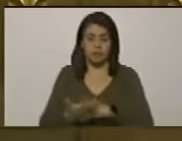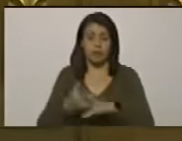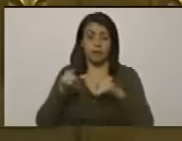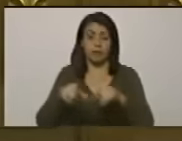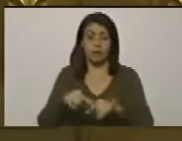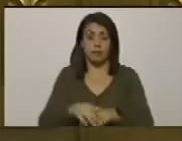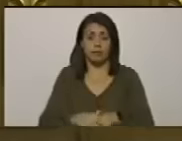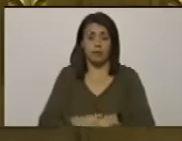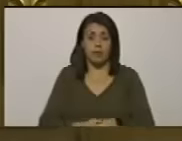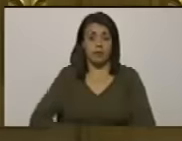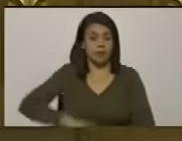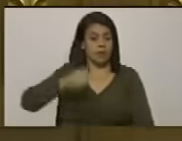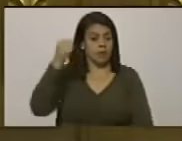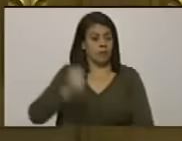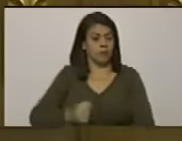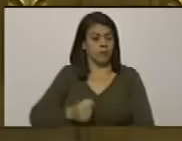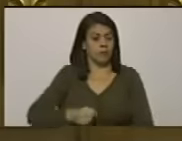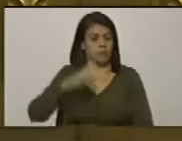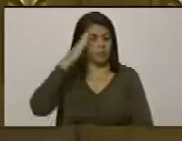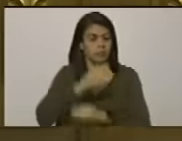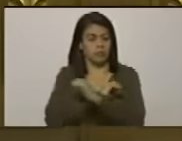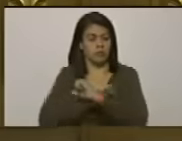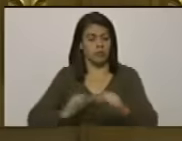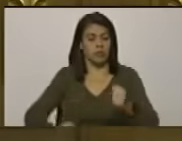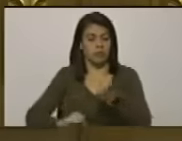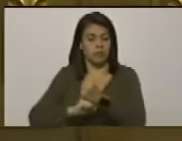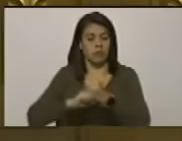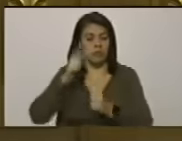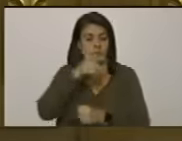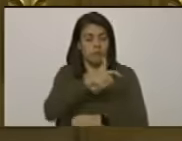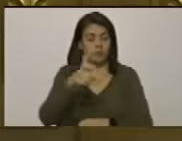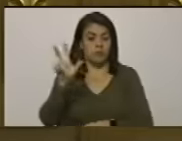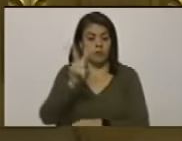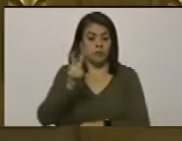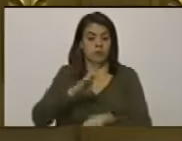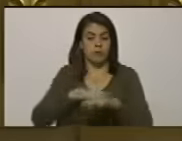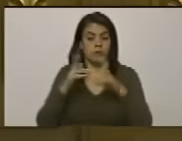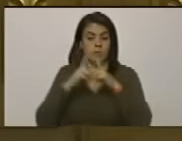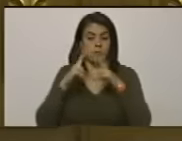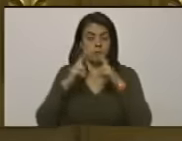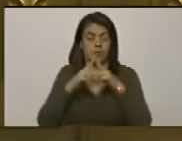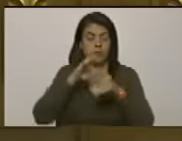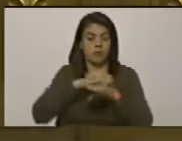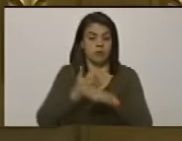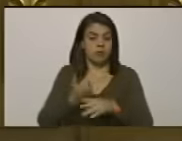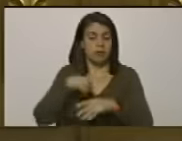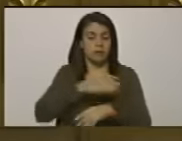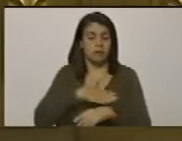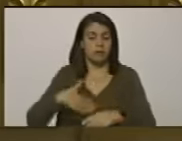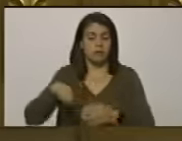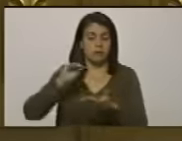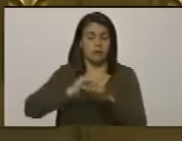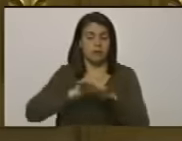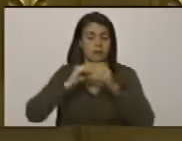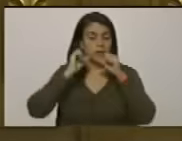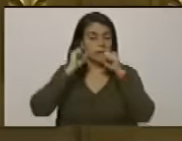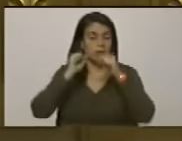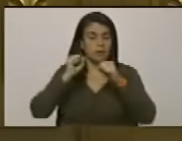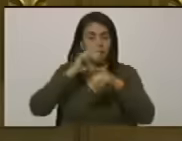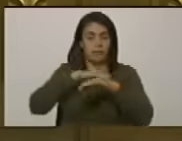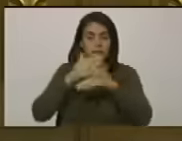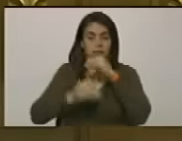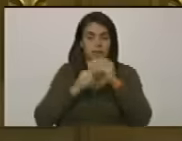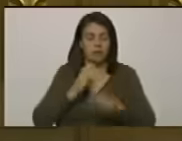Porteñazo fue una insurrección militar respaldada por el pueblo venezolano conocida como uno de los intentos más contundentes